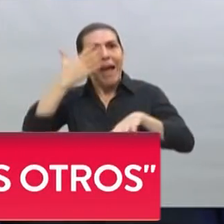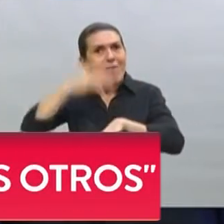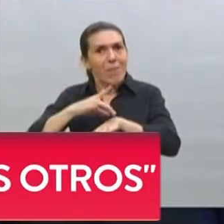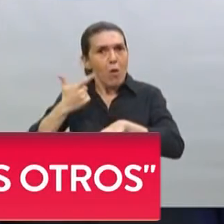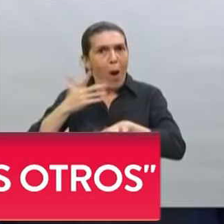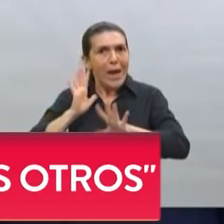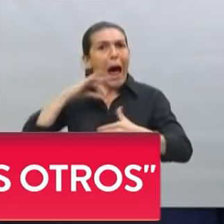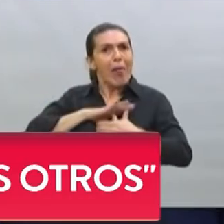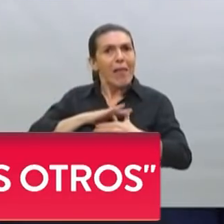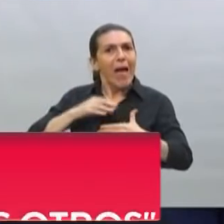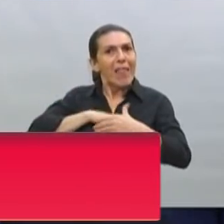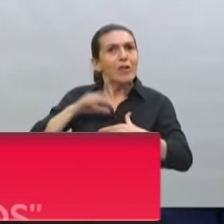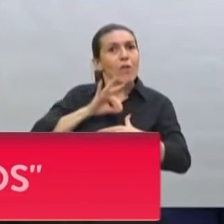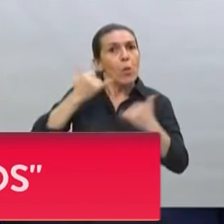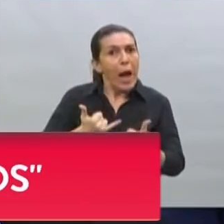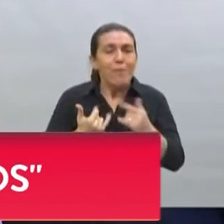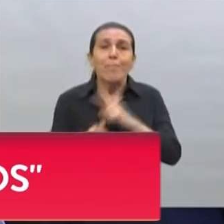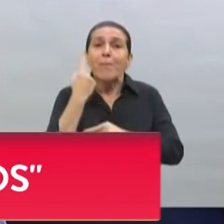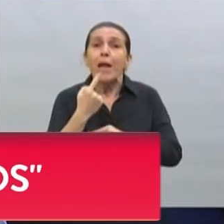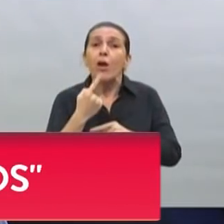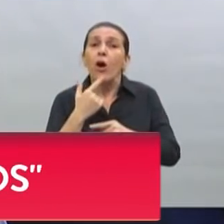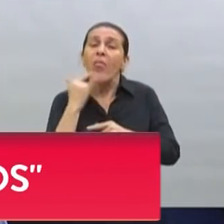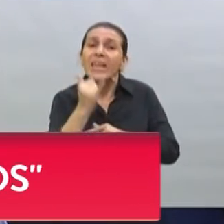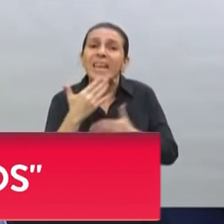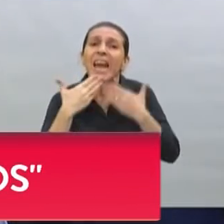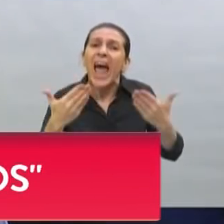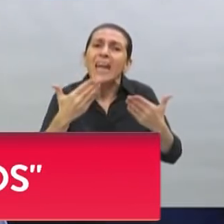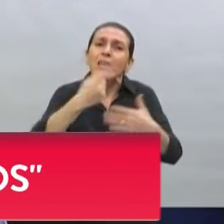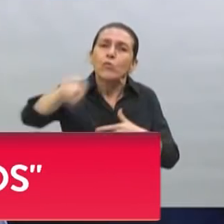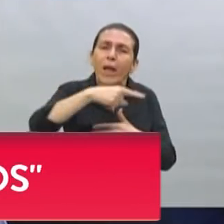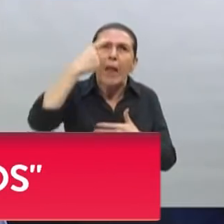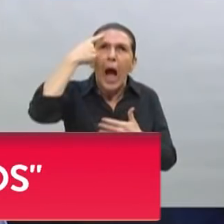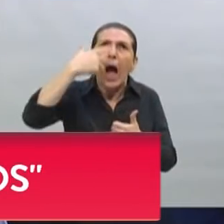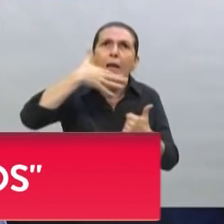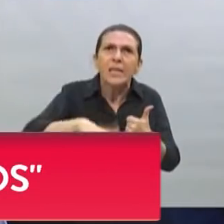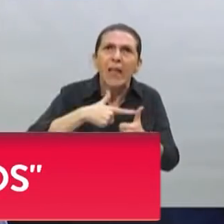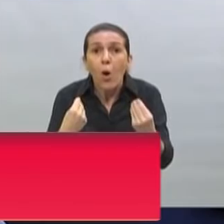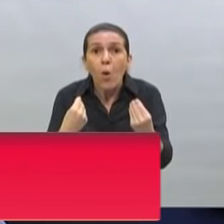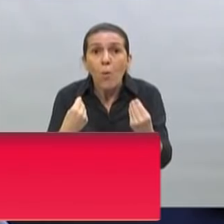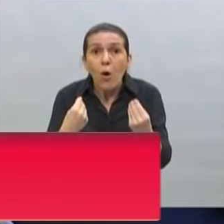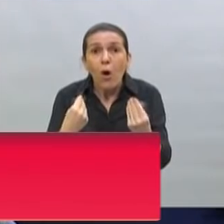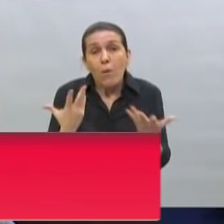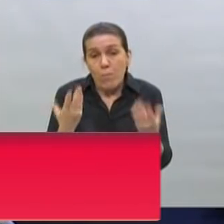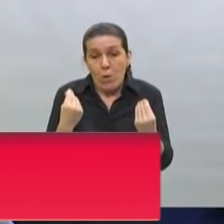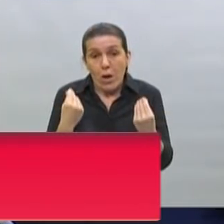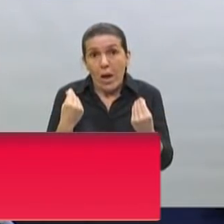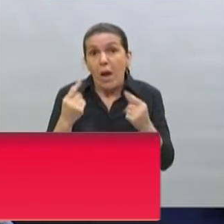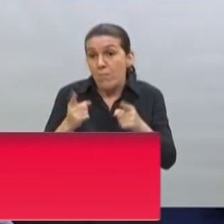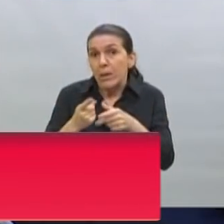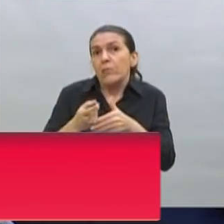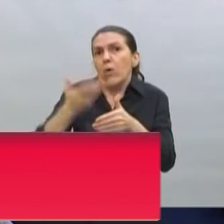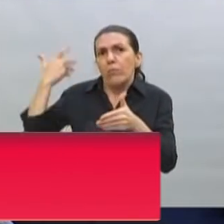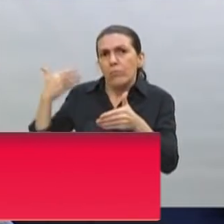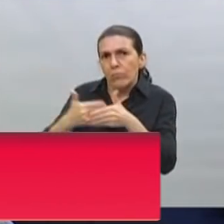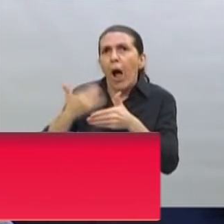primero que quiero es darles las gracias. Darles las gracias por haber entendido, darles las gracias por habernos acompañado. Aún cuando hemos dado pasos